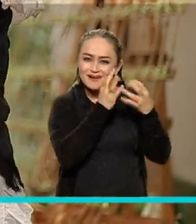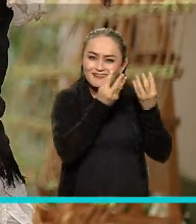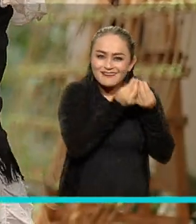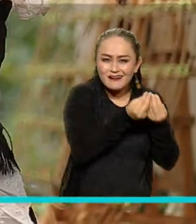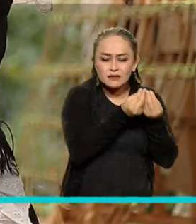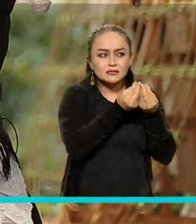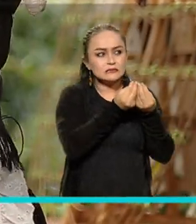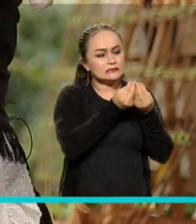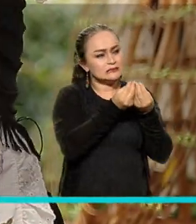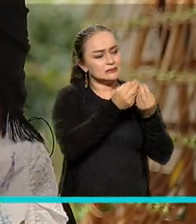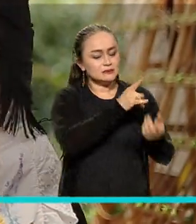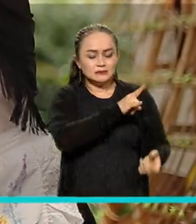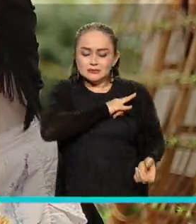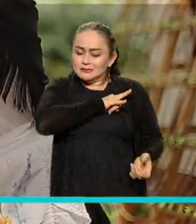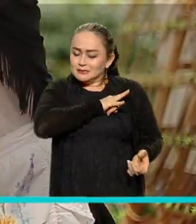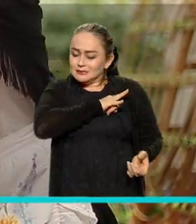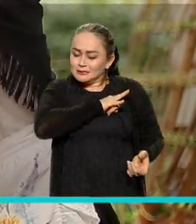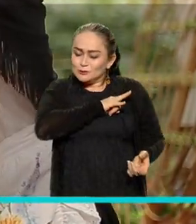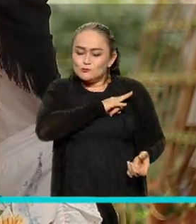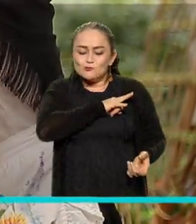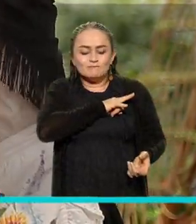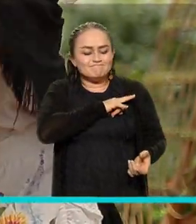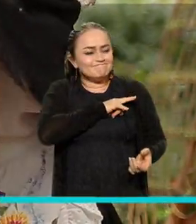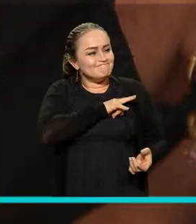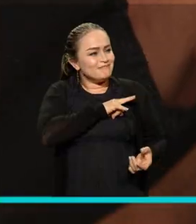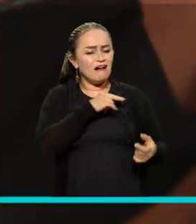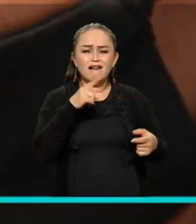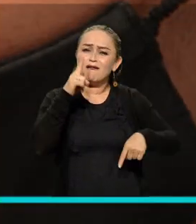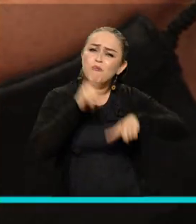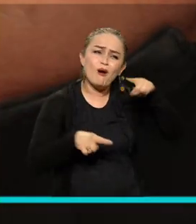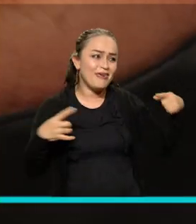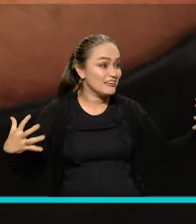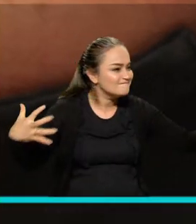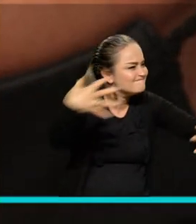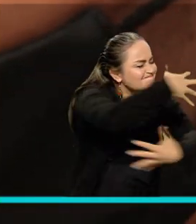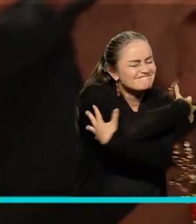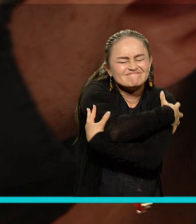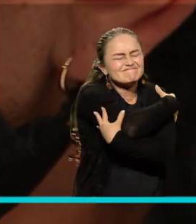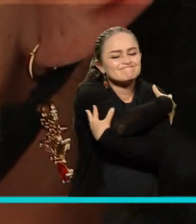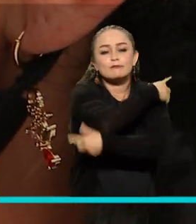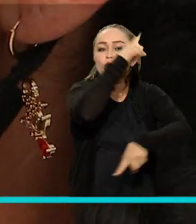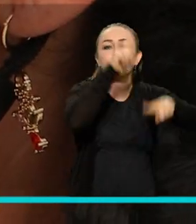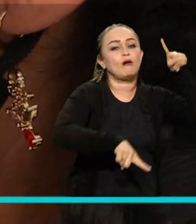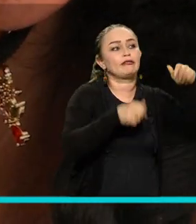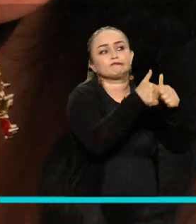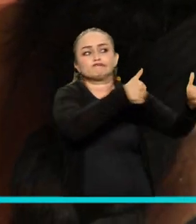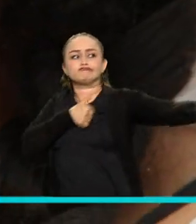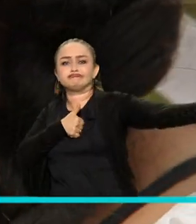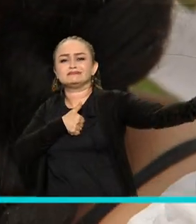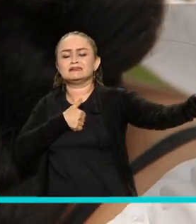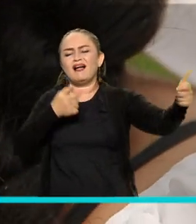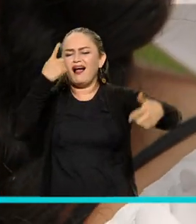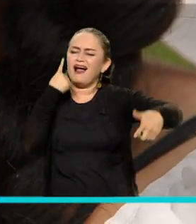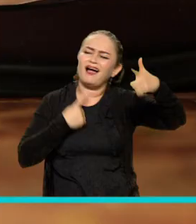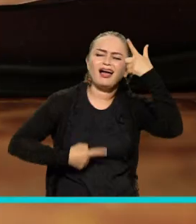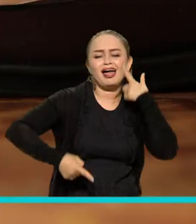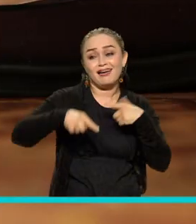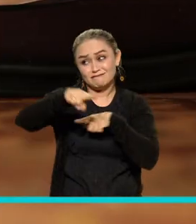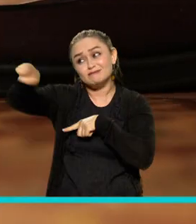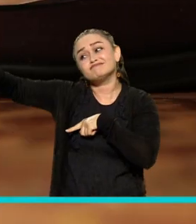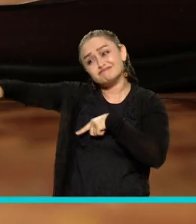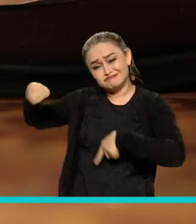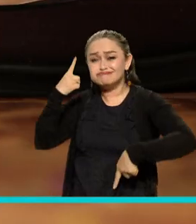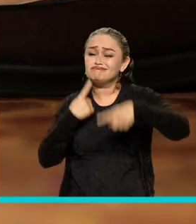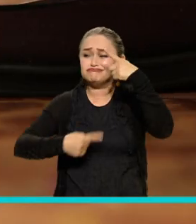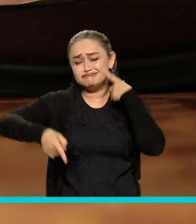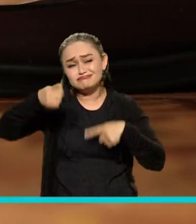que le mueven el corazón a uno y sin poder abrazarlo. Yo creo que varios llorábamos, o fuimos muchos los